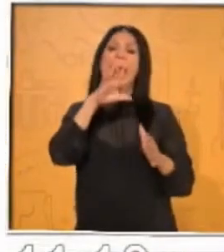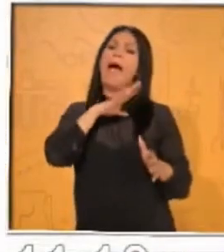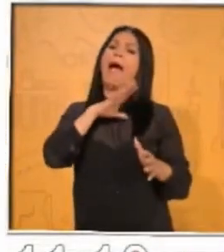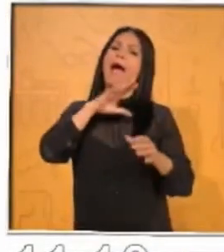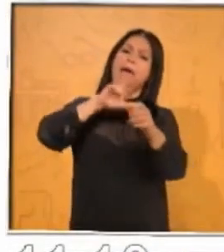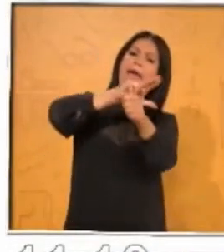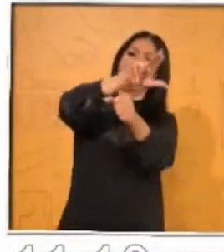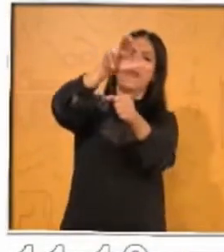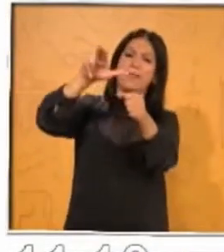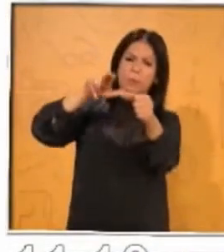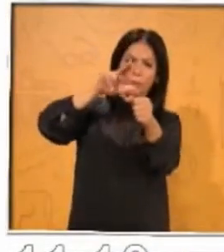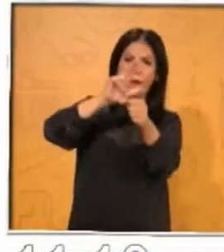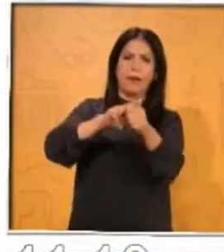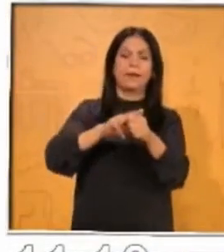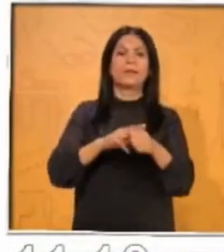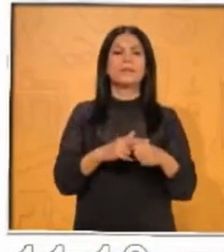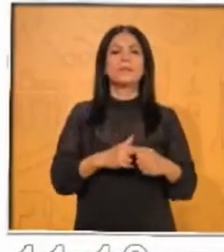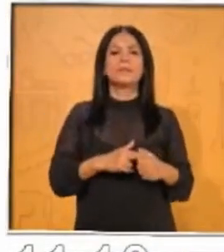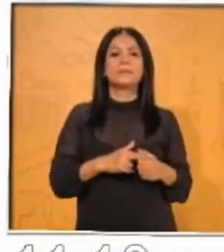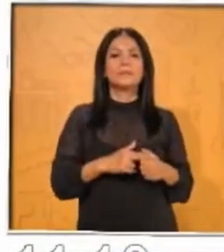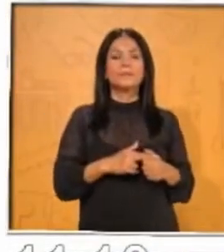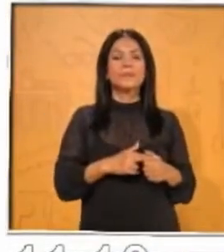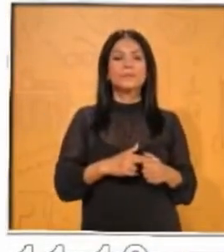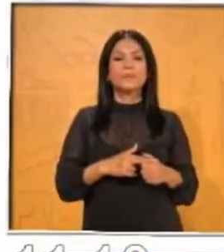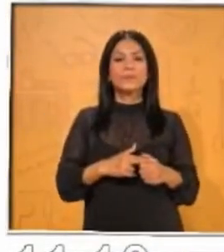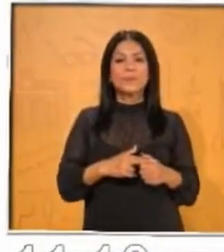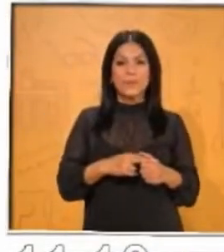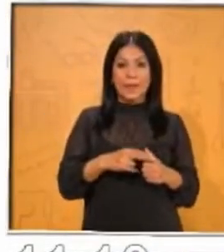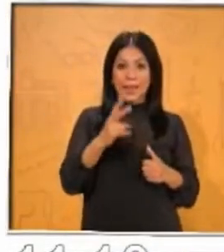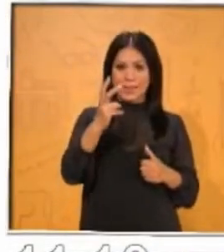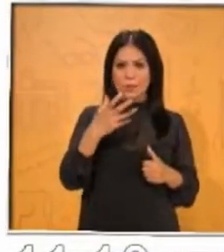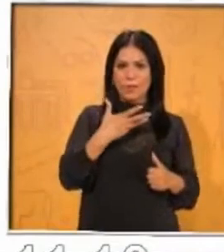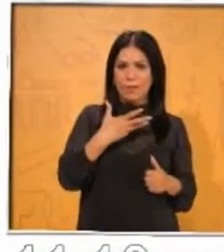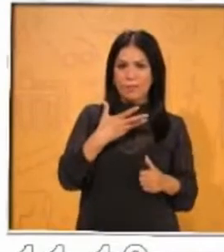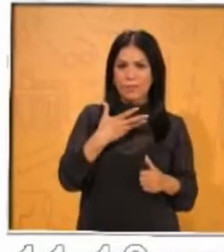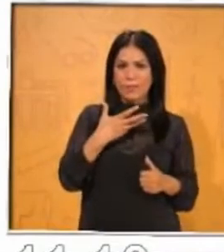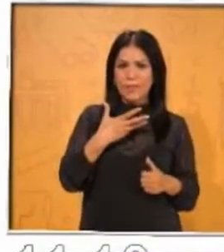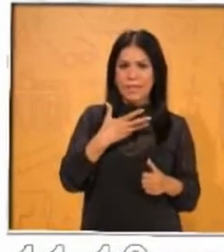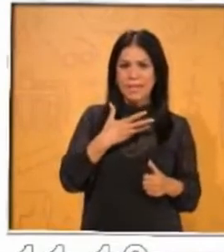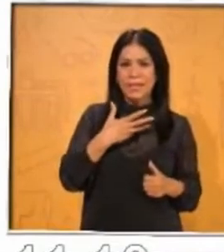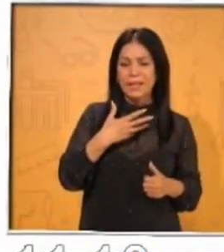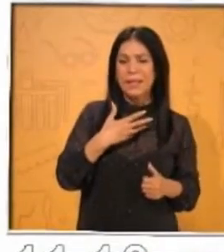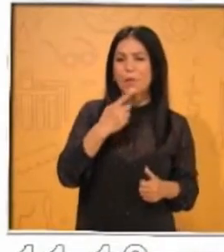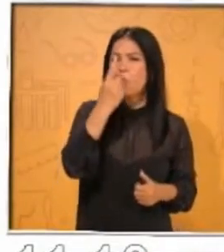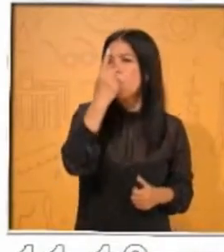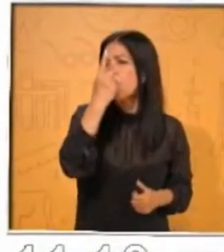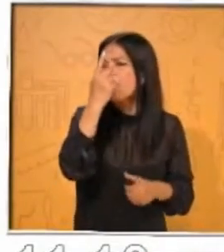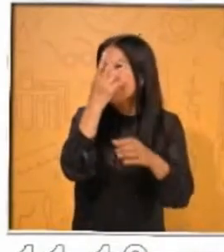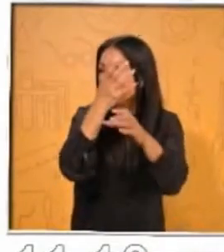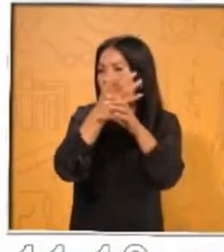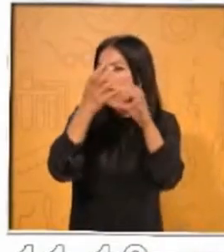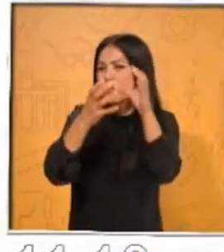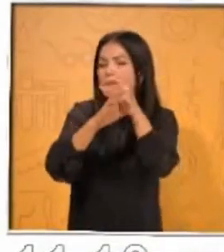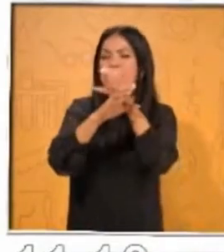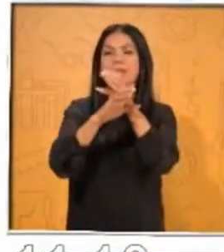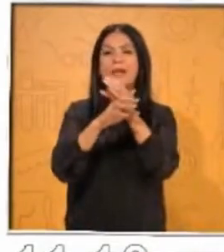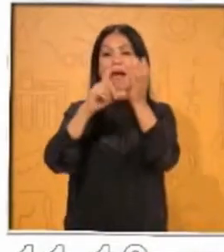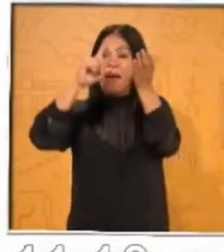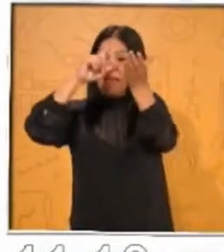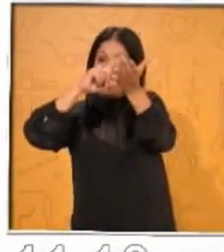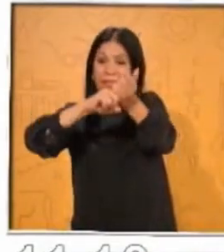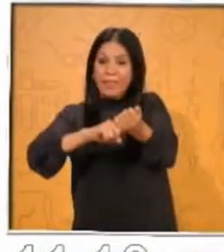Y estos son los que tienen un mineral que se llama magnetita. Ese mineral que se llama magnetita